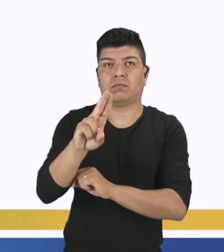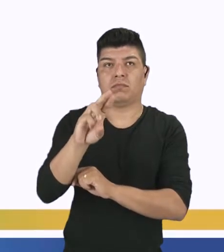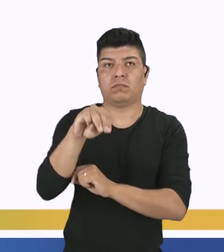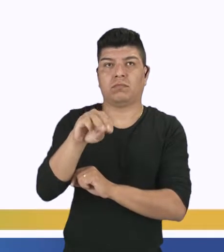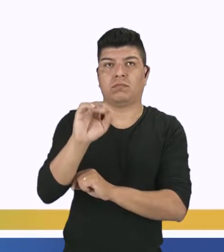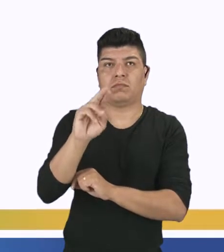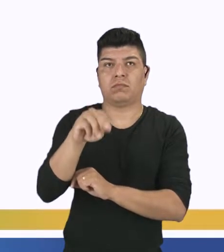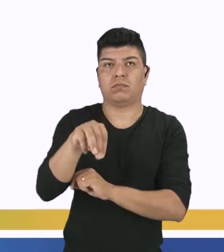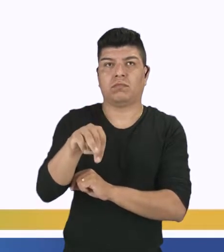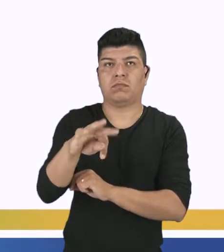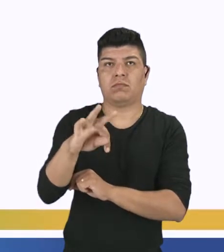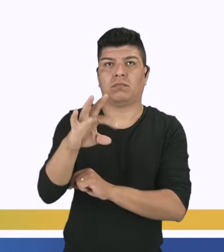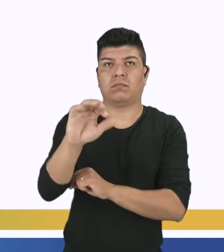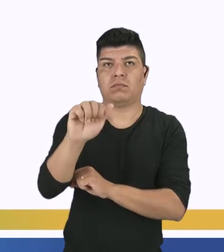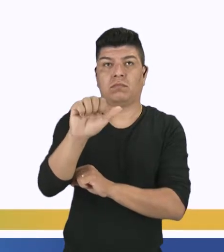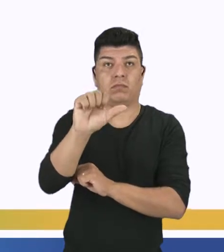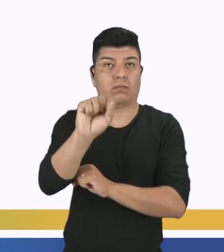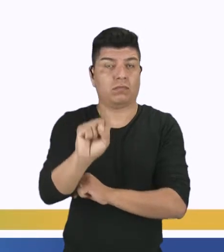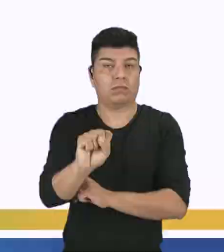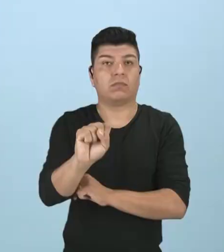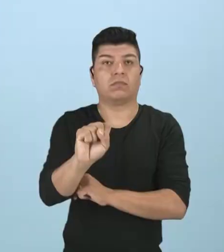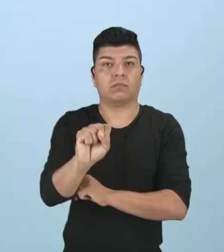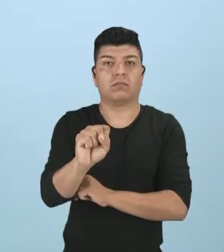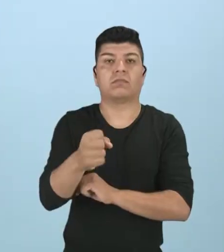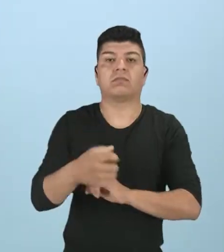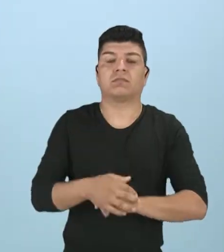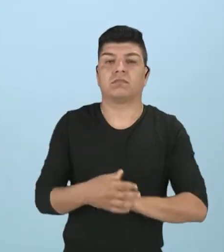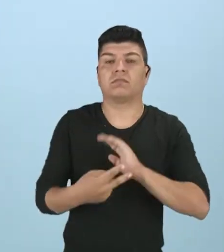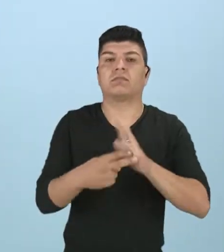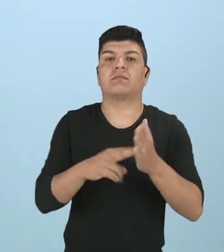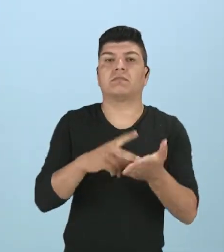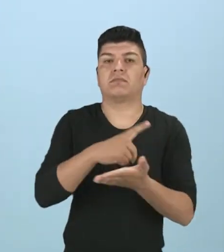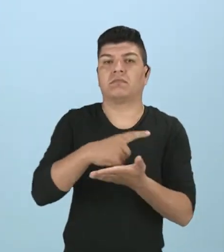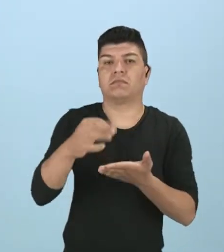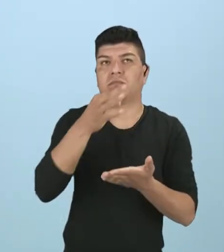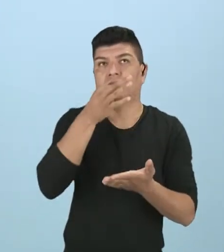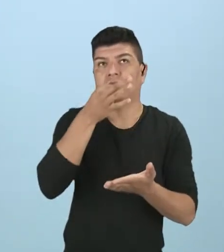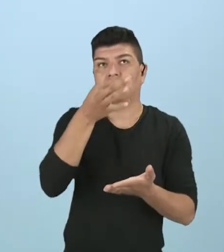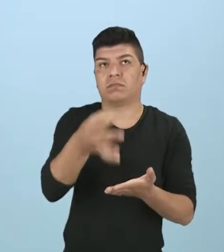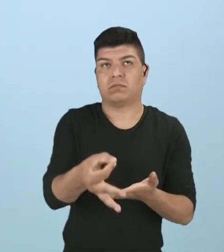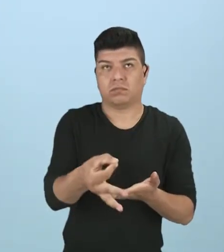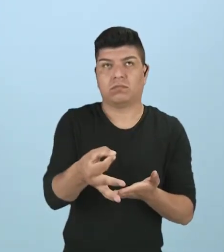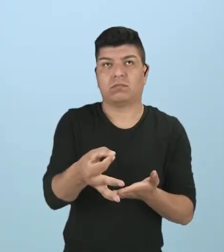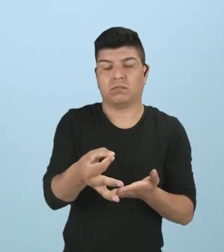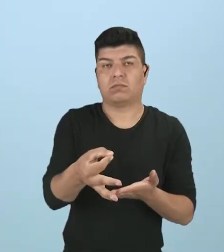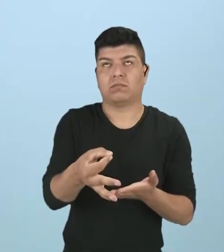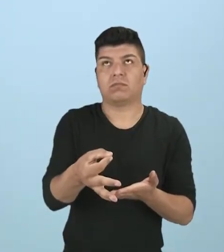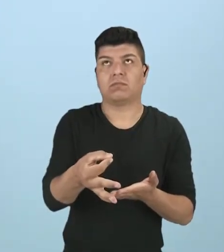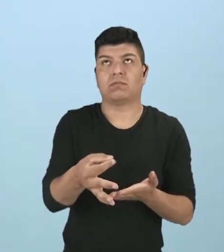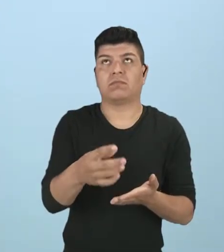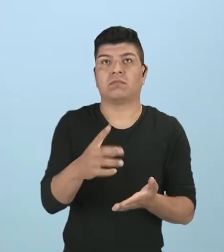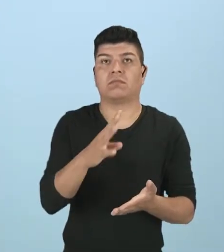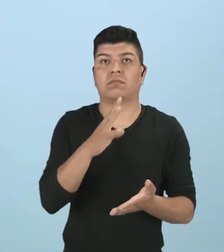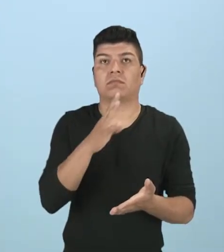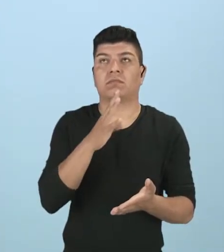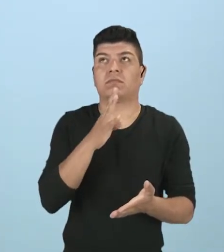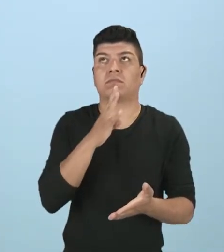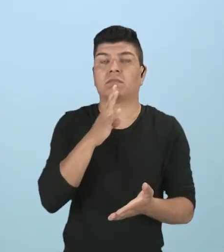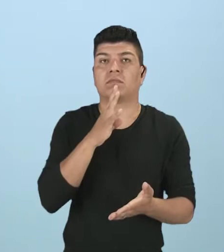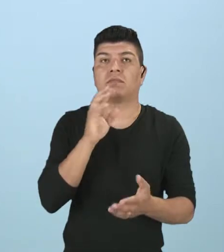Entonces, ¿qué es el artículo de opinión? O que es un artículo de opinión? O artículo de opinión tiene como